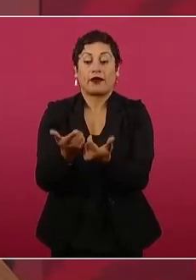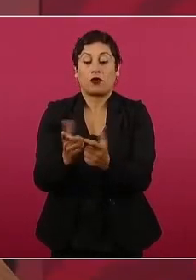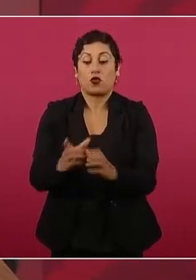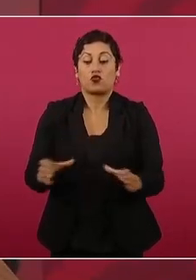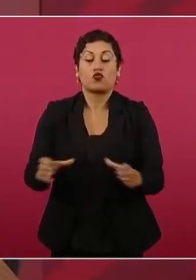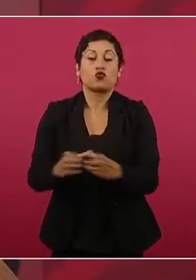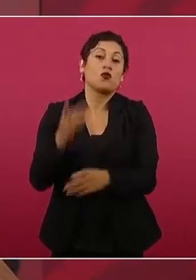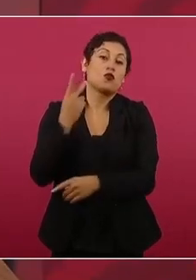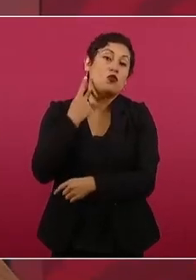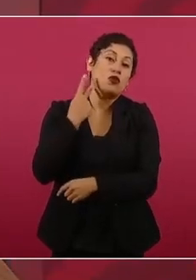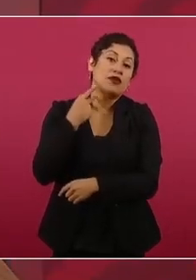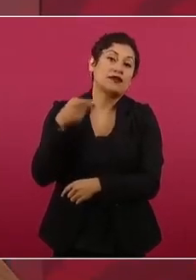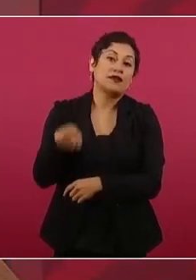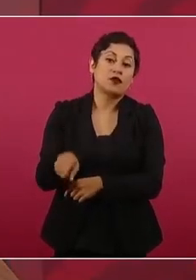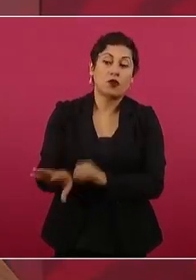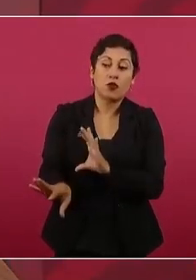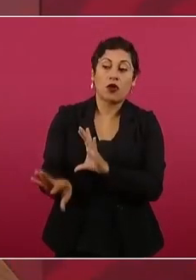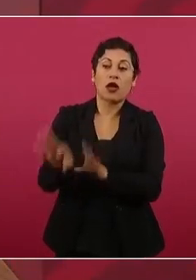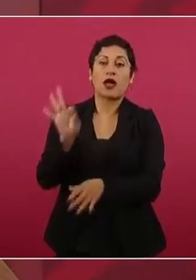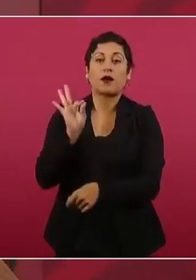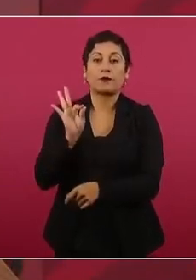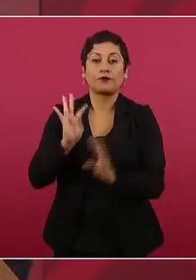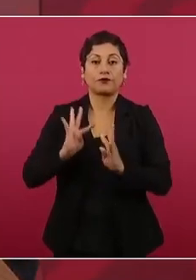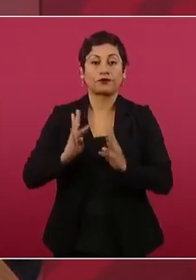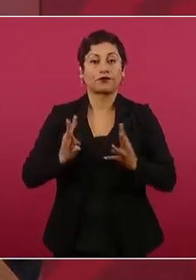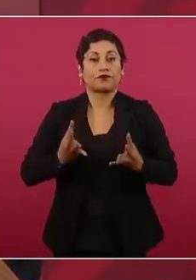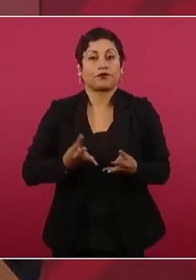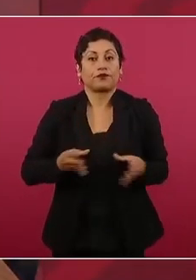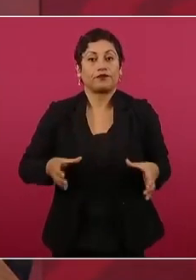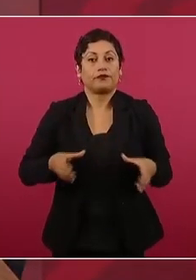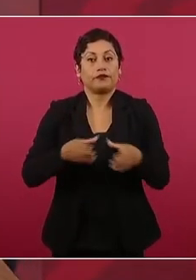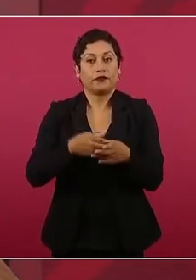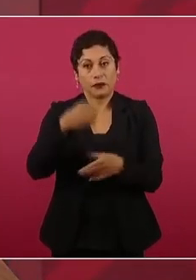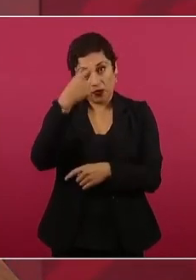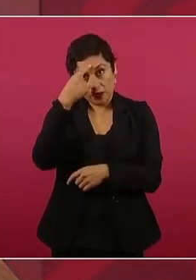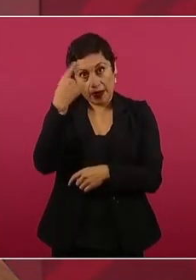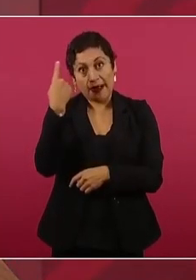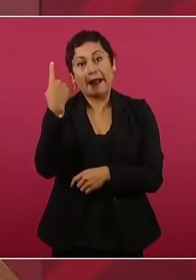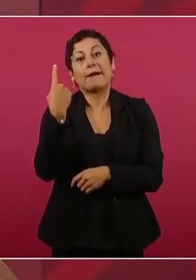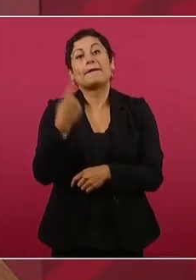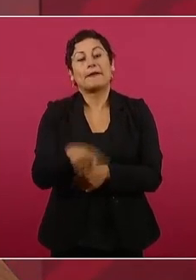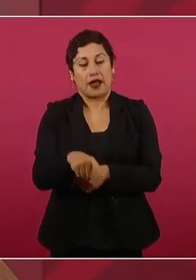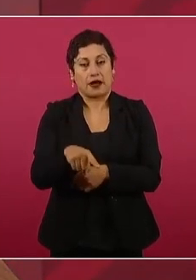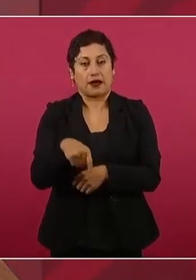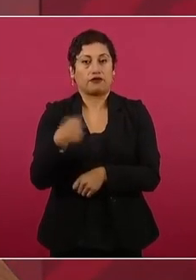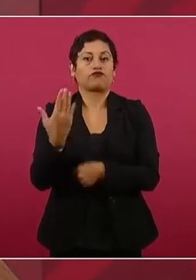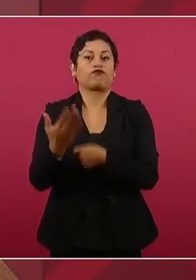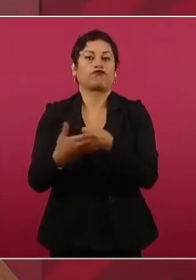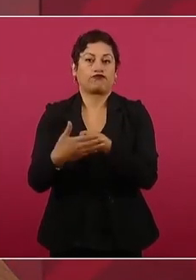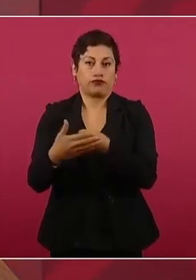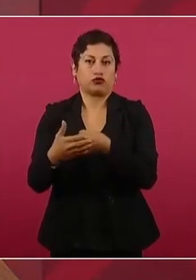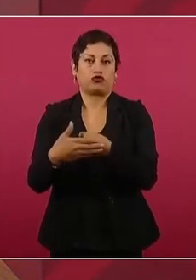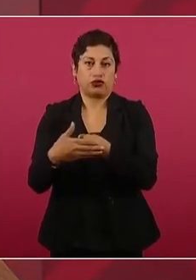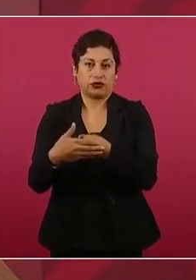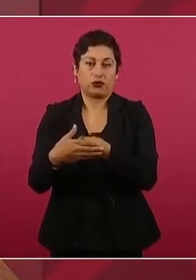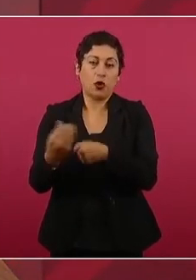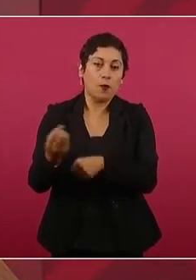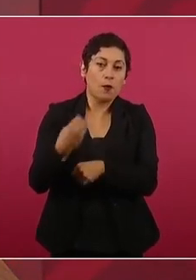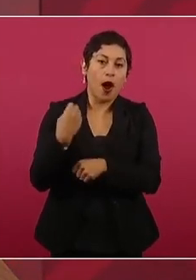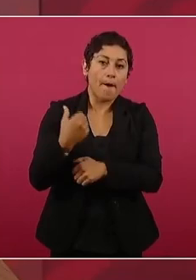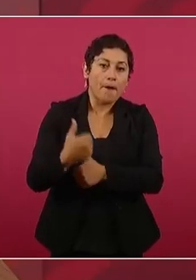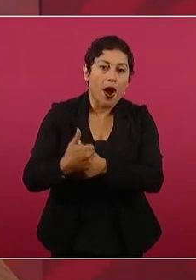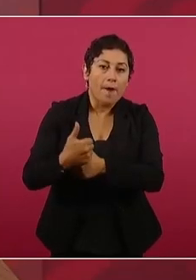al Congreso, consejeros al Congreso,